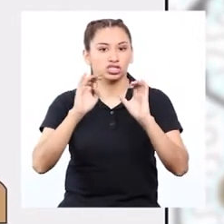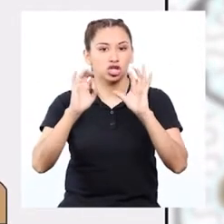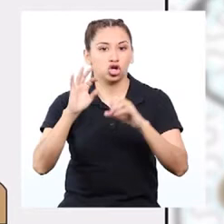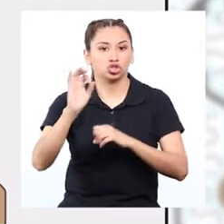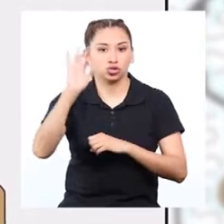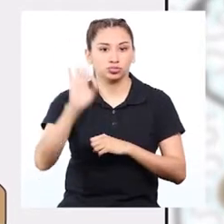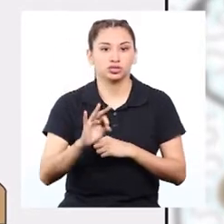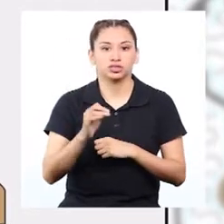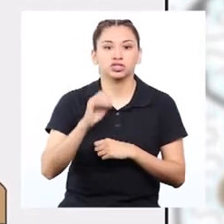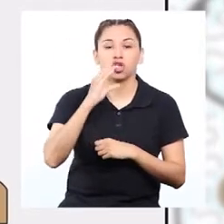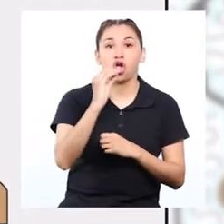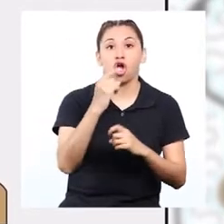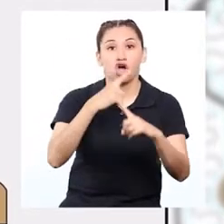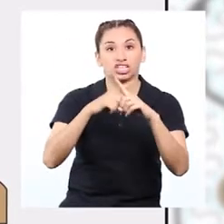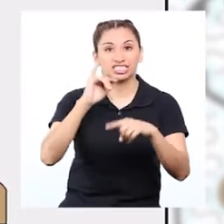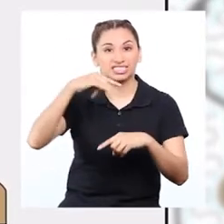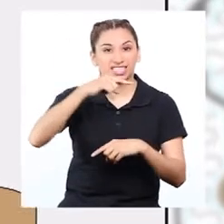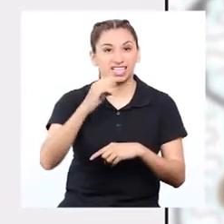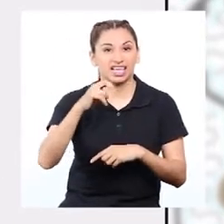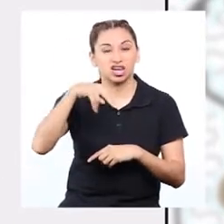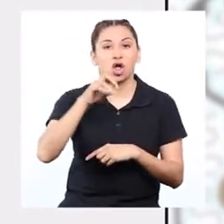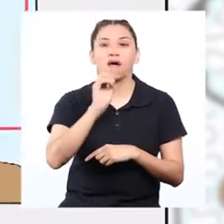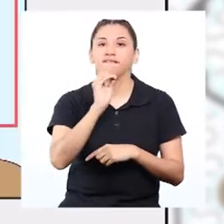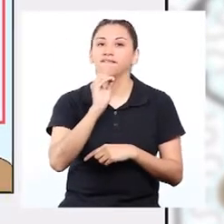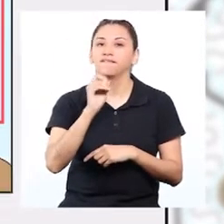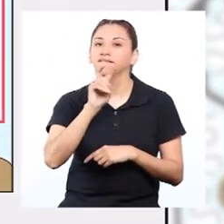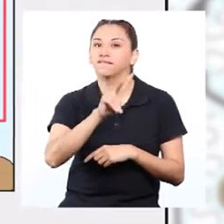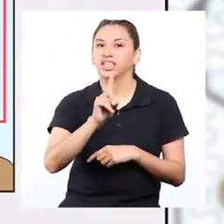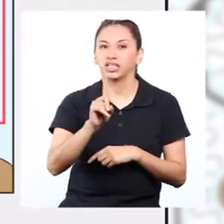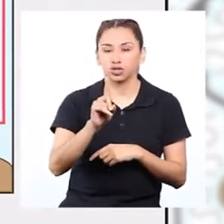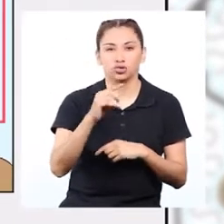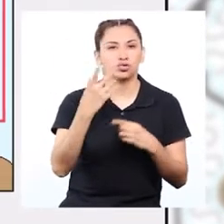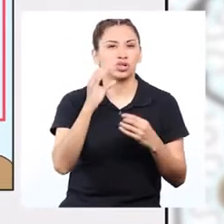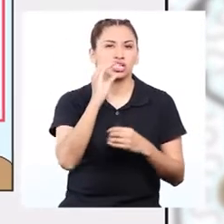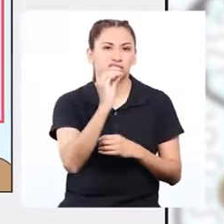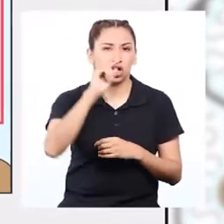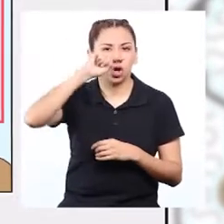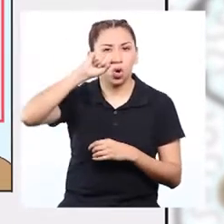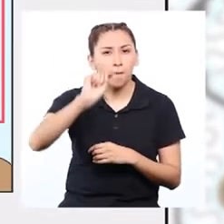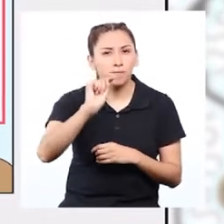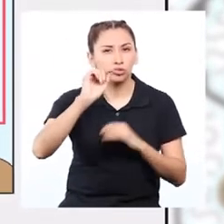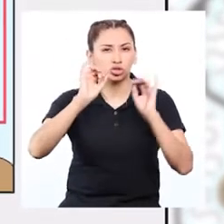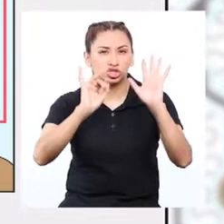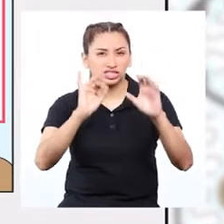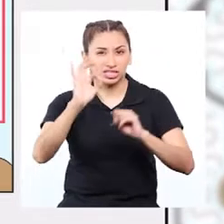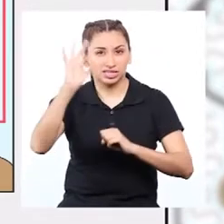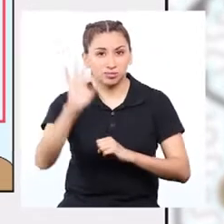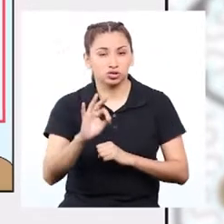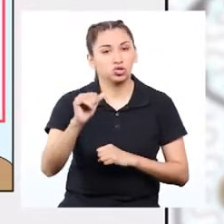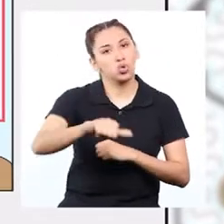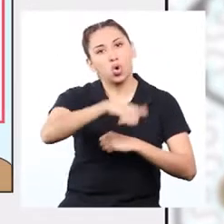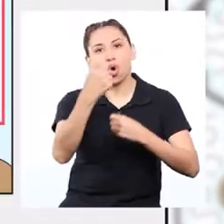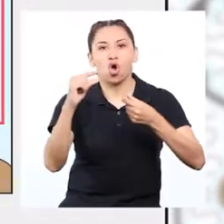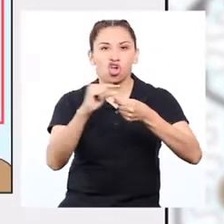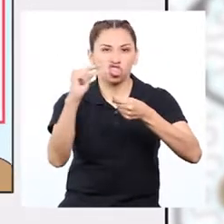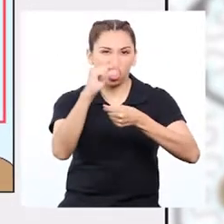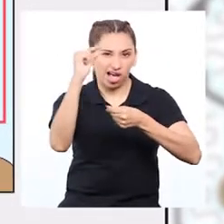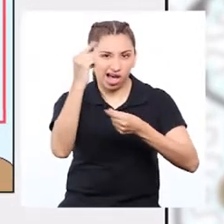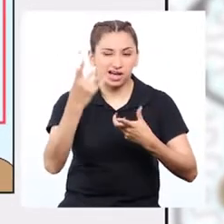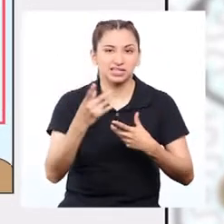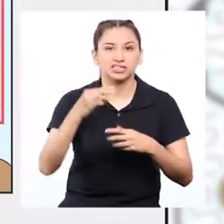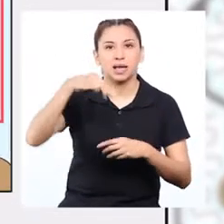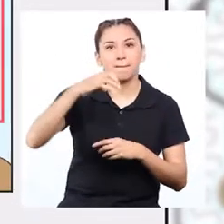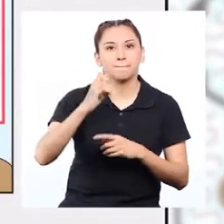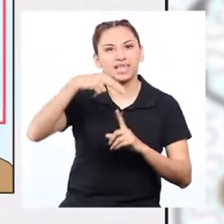oxígeno 21% aproximadamente y una cantidad muy pequeña del 0.07% de otros gases,